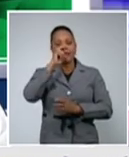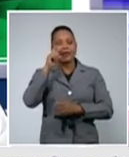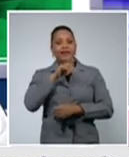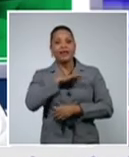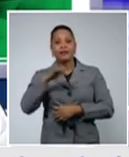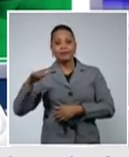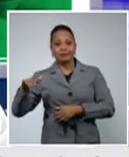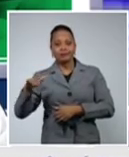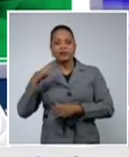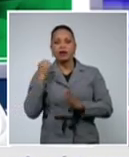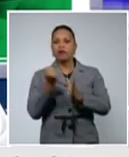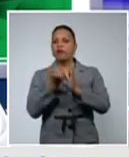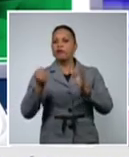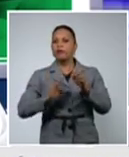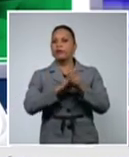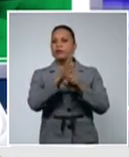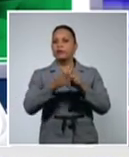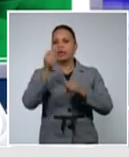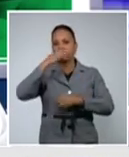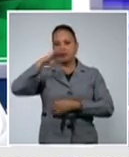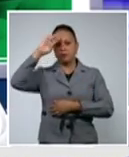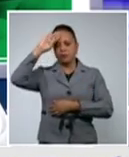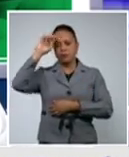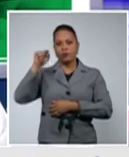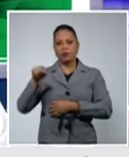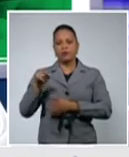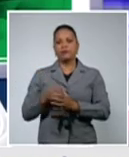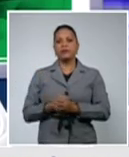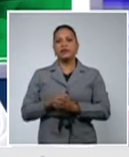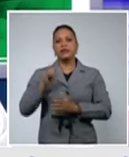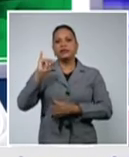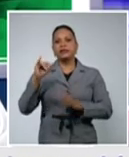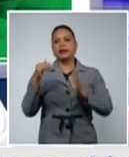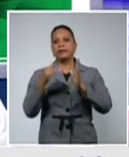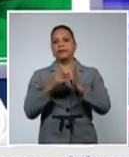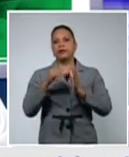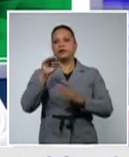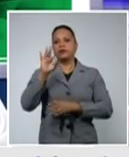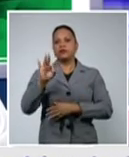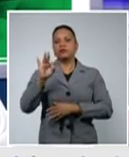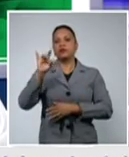diagnosticado en Cuba. De los 6.896